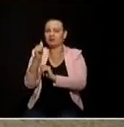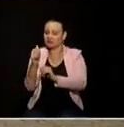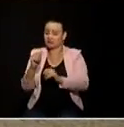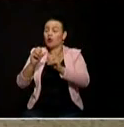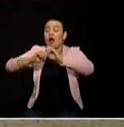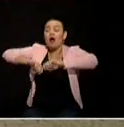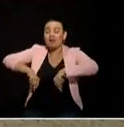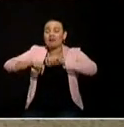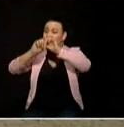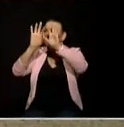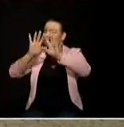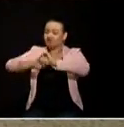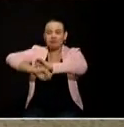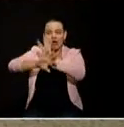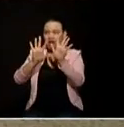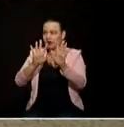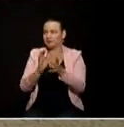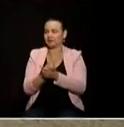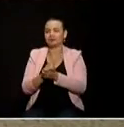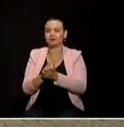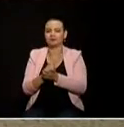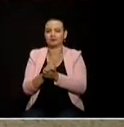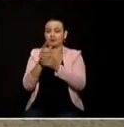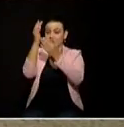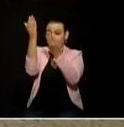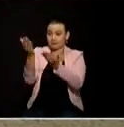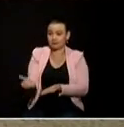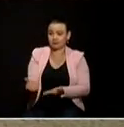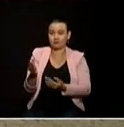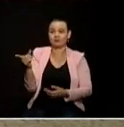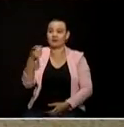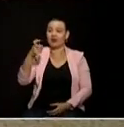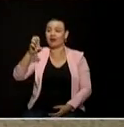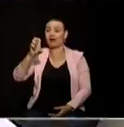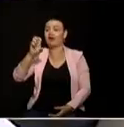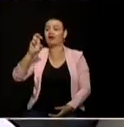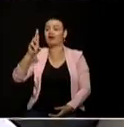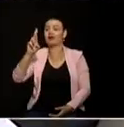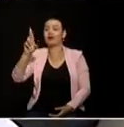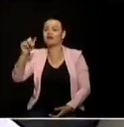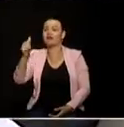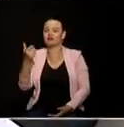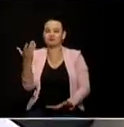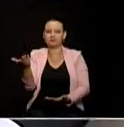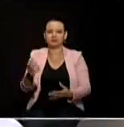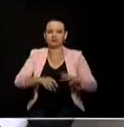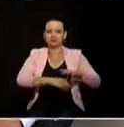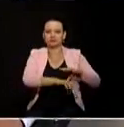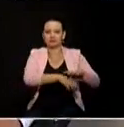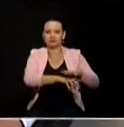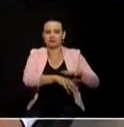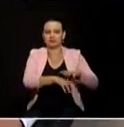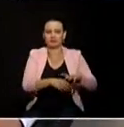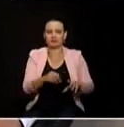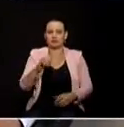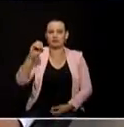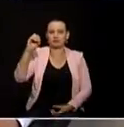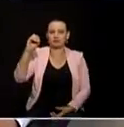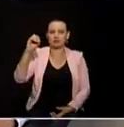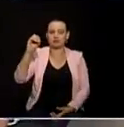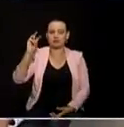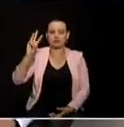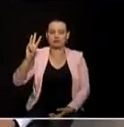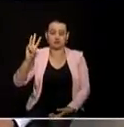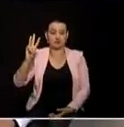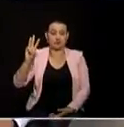las balotas estaban le pido el doctor guerra que saque usted a quien le corresponde que me imagino es el número 3 el número